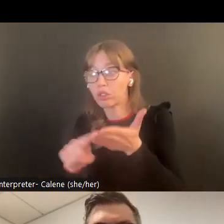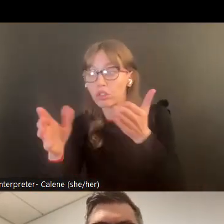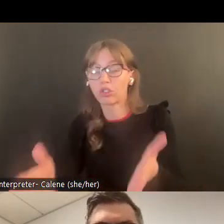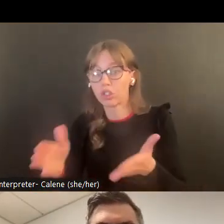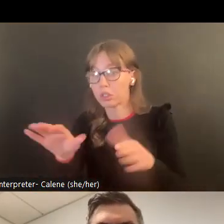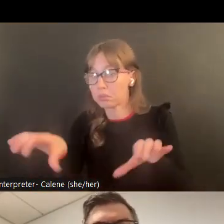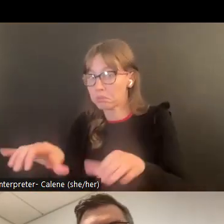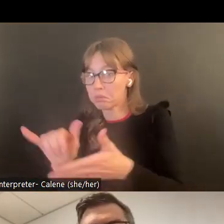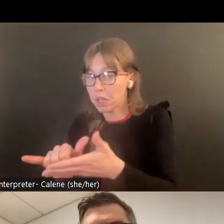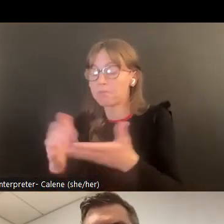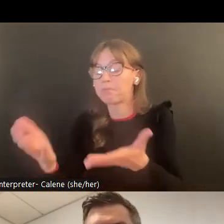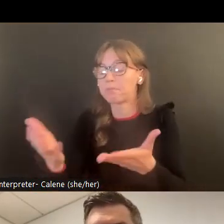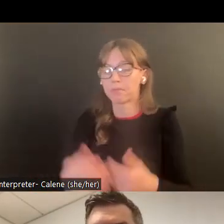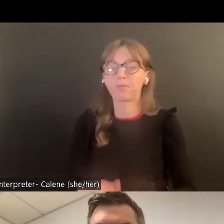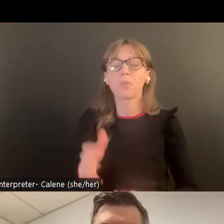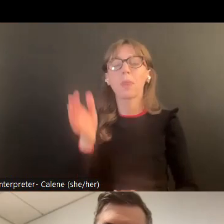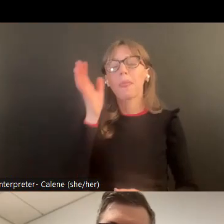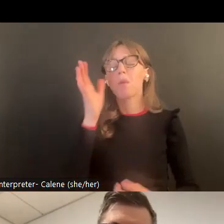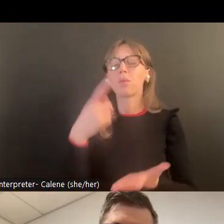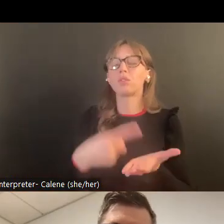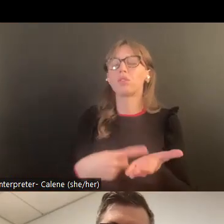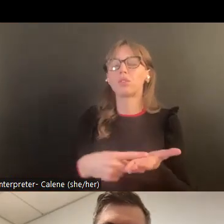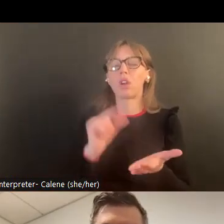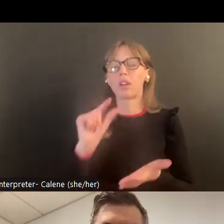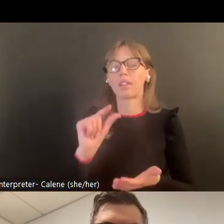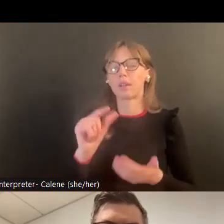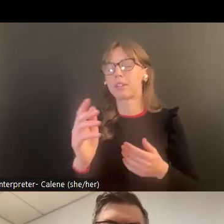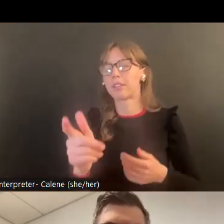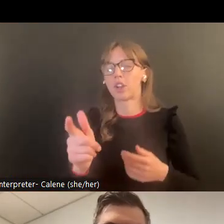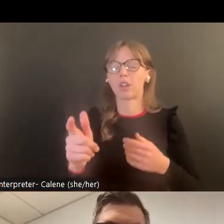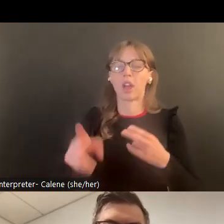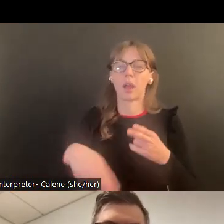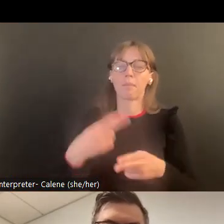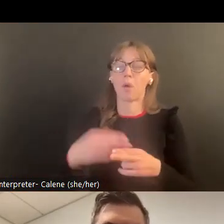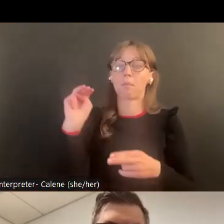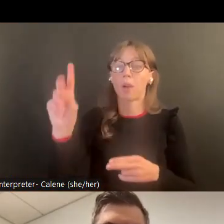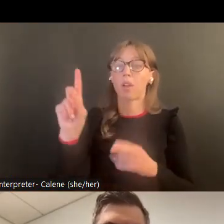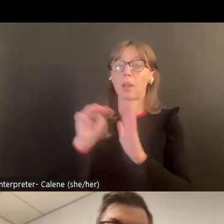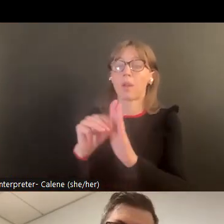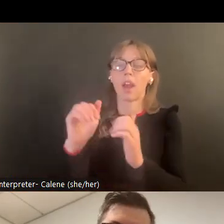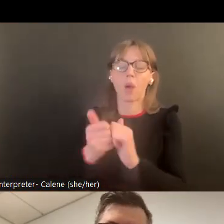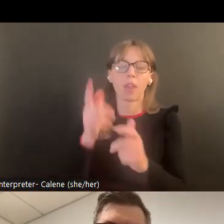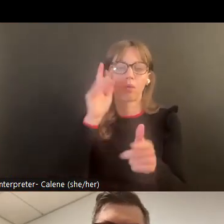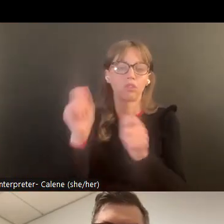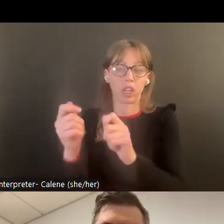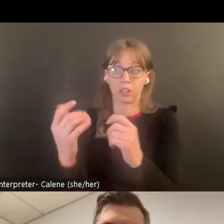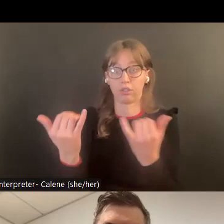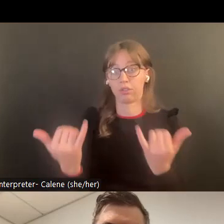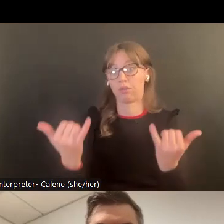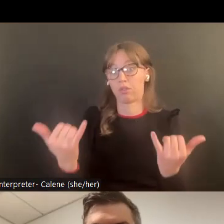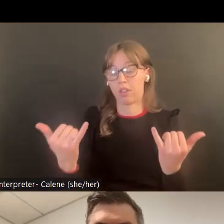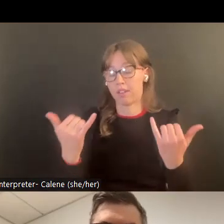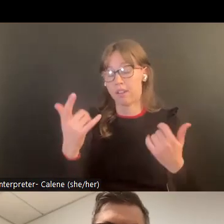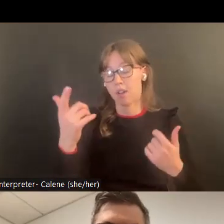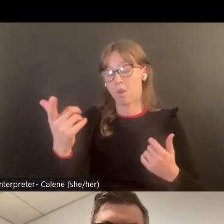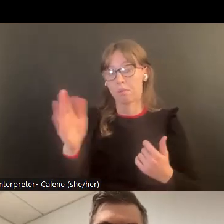alguna fuente de investigación que apoye que eso sea el caso en particular de lo que